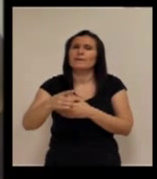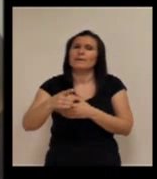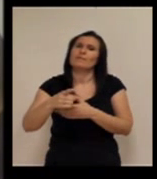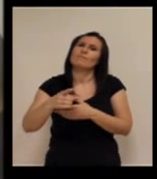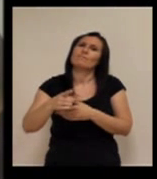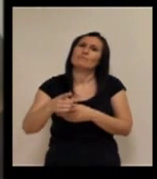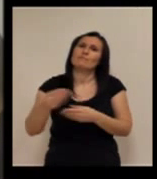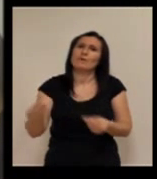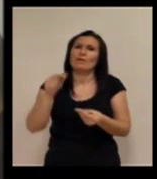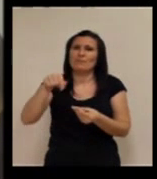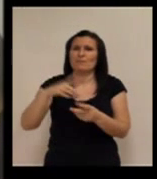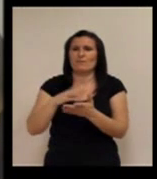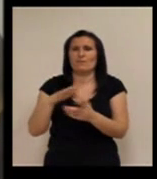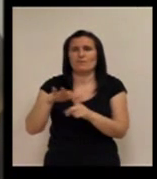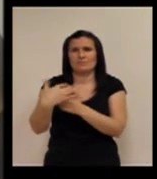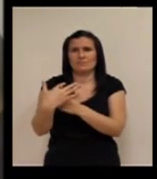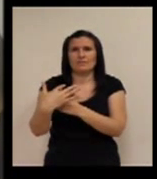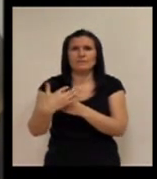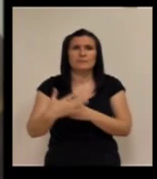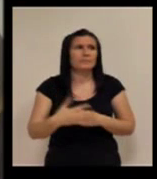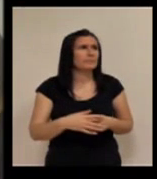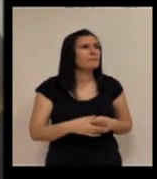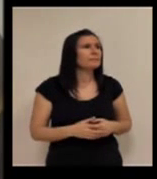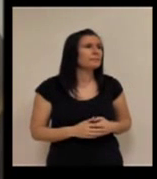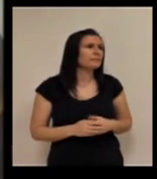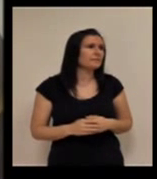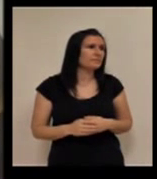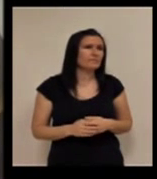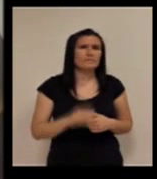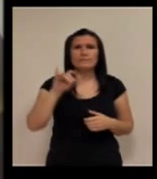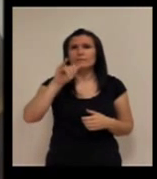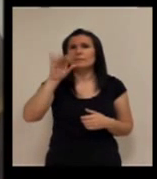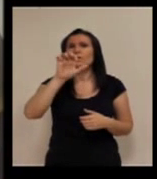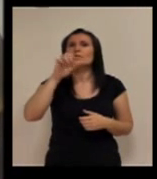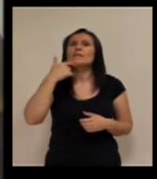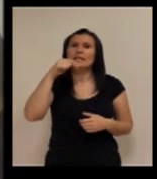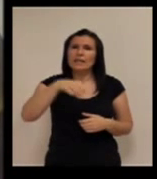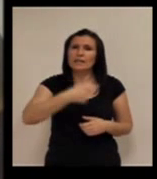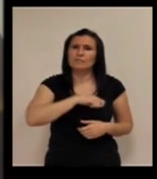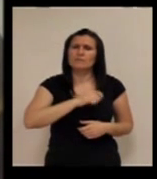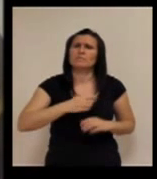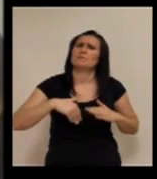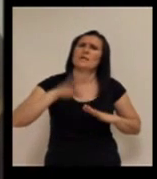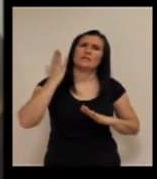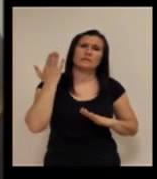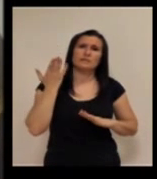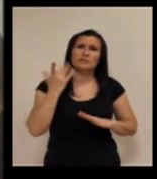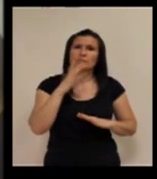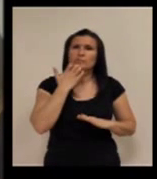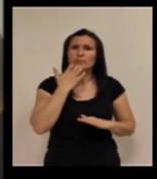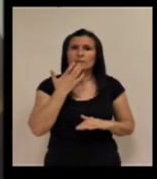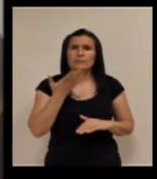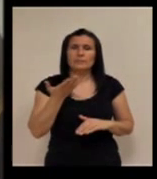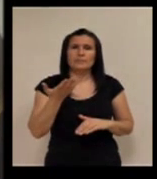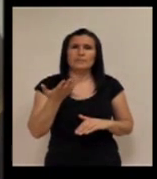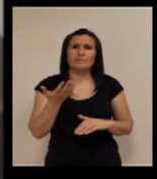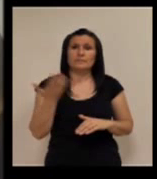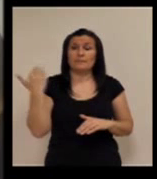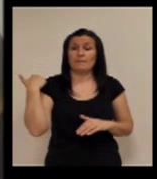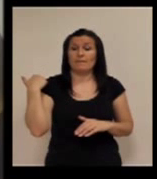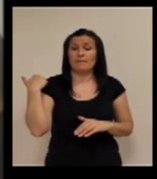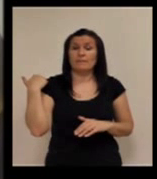en ese tema. Y profundizando lo que decía Begoña, más en España. Las piedras que comentaba Eduardo, que pondría 5 o no de